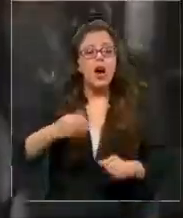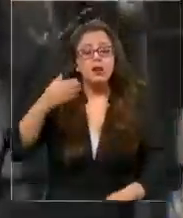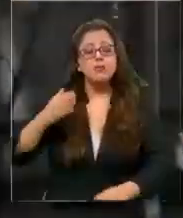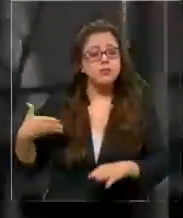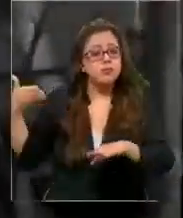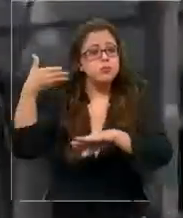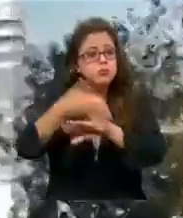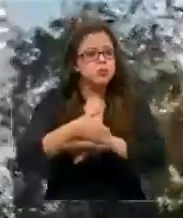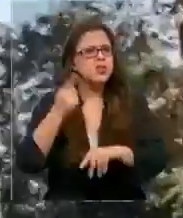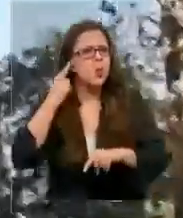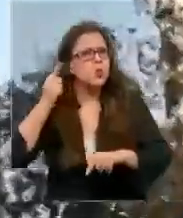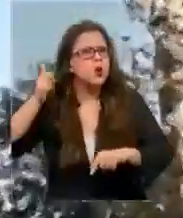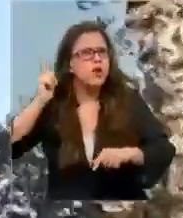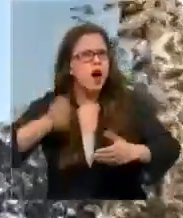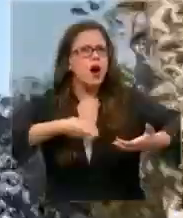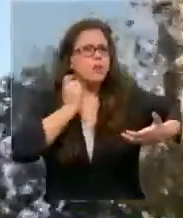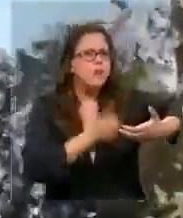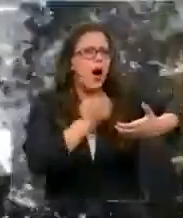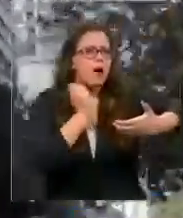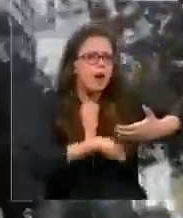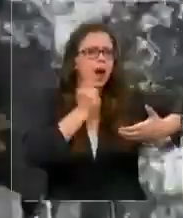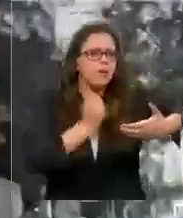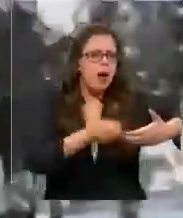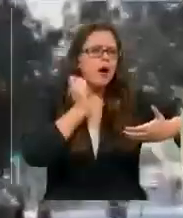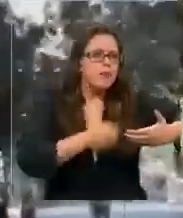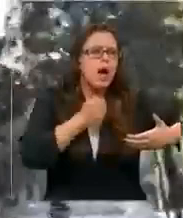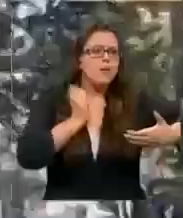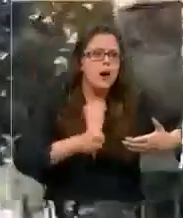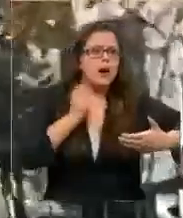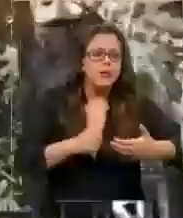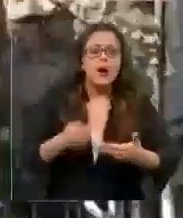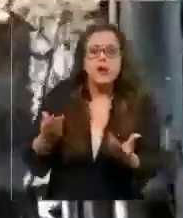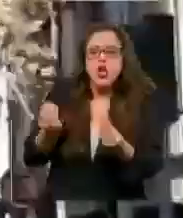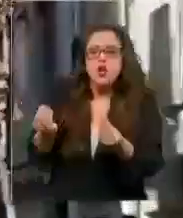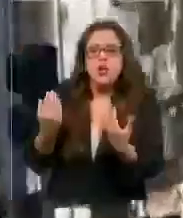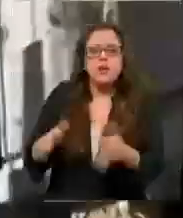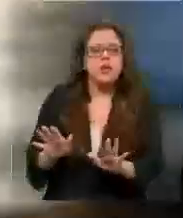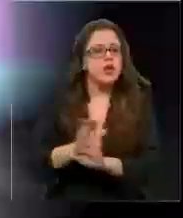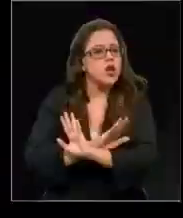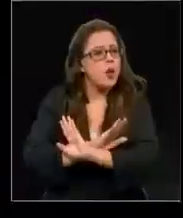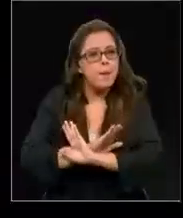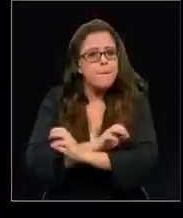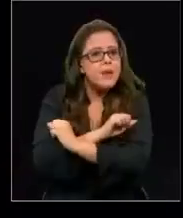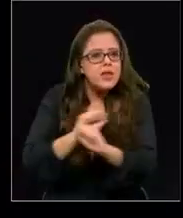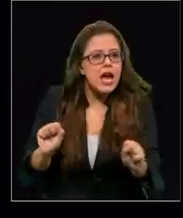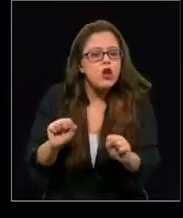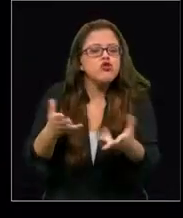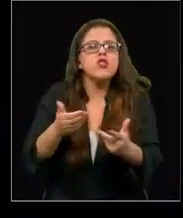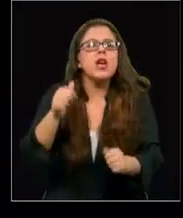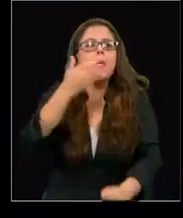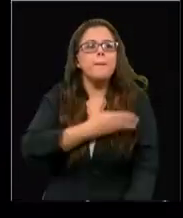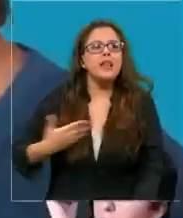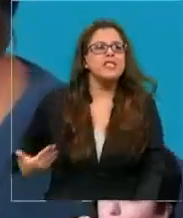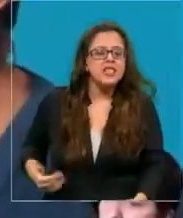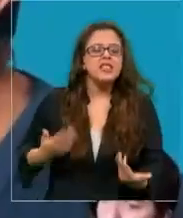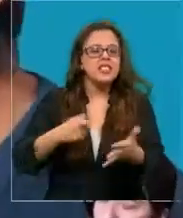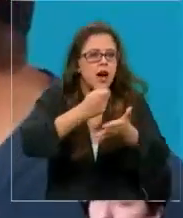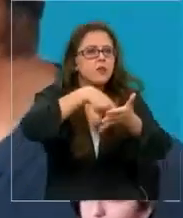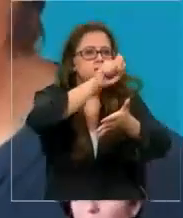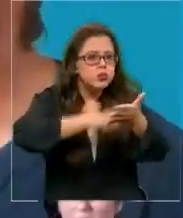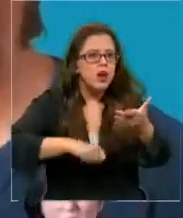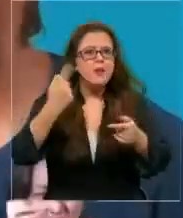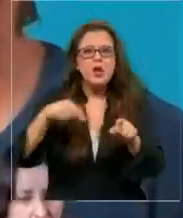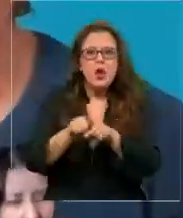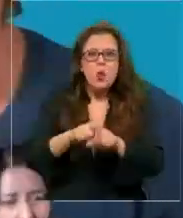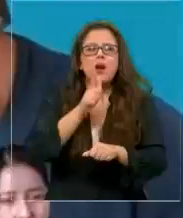lejos algunos caserolazos que nada empañaron que el mandatario estampara su firma en la reforma. Eso sí, donde aún hay polémica es en el